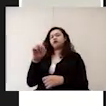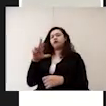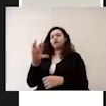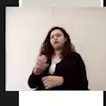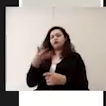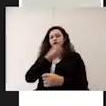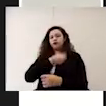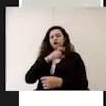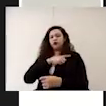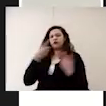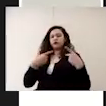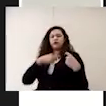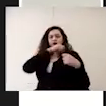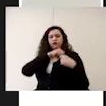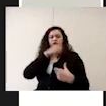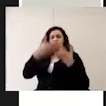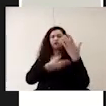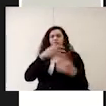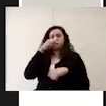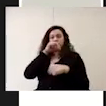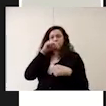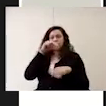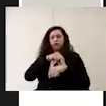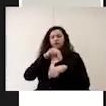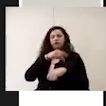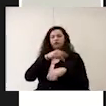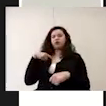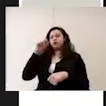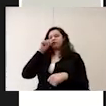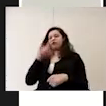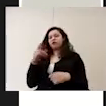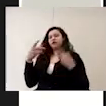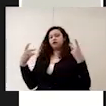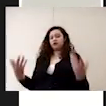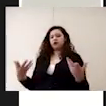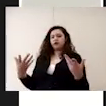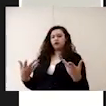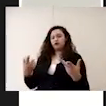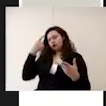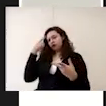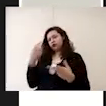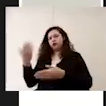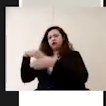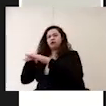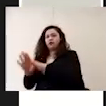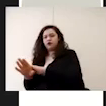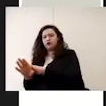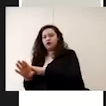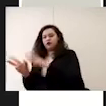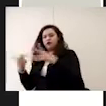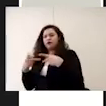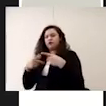persona encargada del servicio médico debe ser la misma que está en el filtro sanitario no pueden